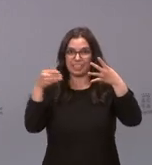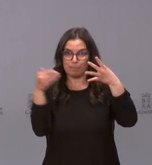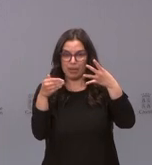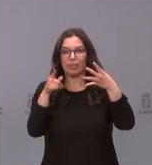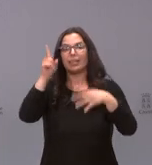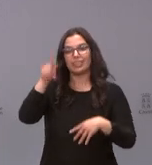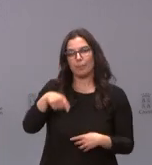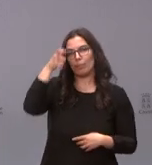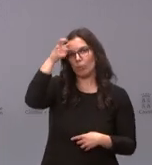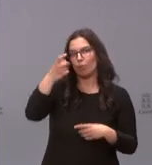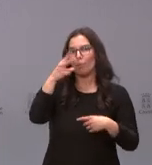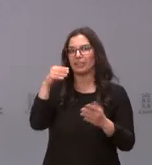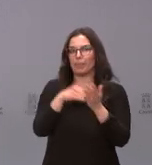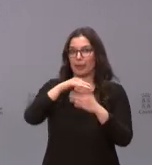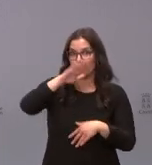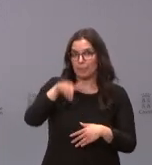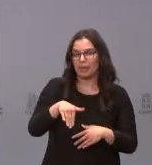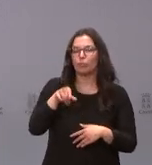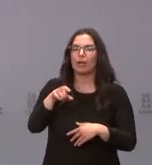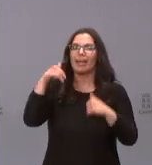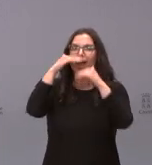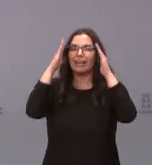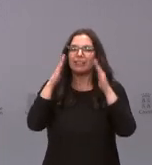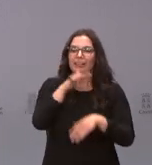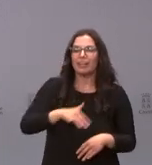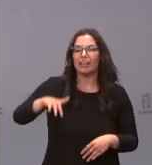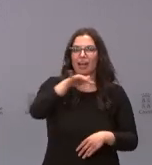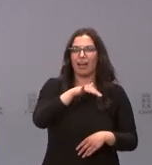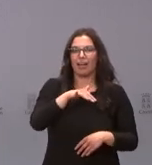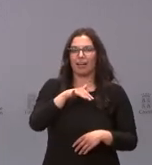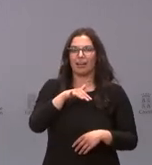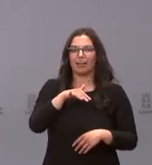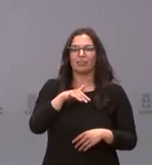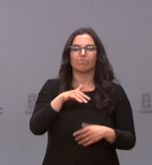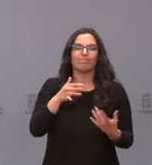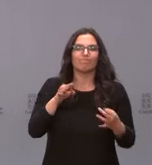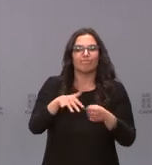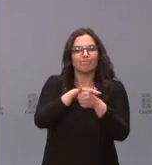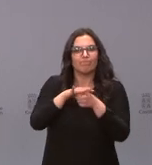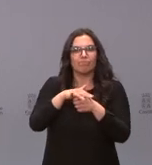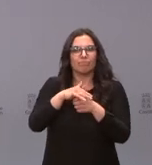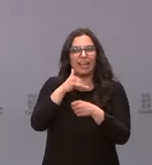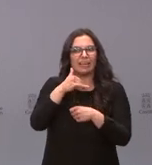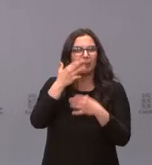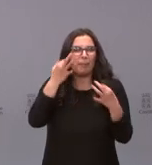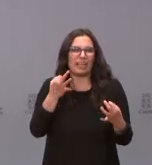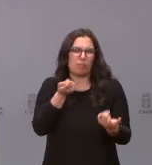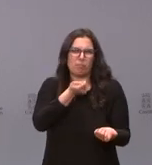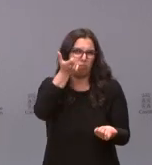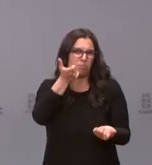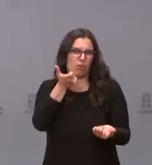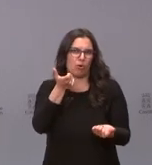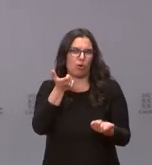municipios de menos de 20.000 habitantes que atienden tareas de intervención en lugares, en áreas cuyo riesgo es poco significativo y no